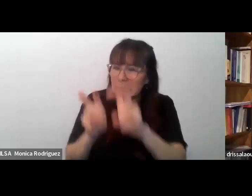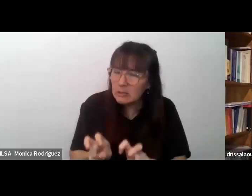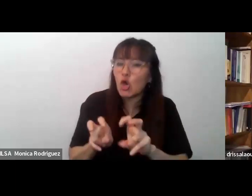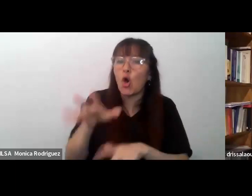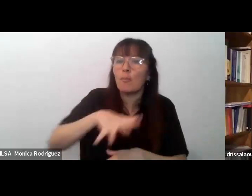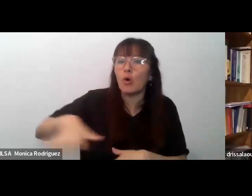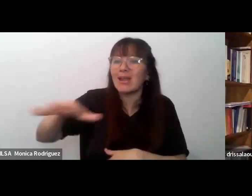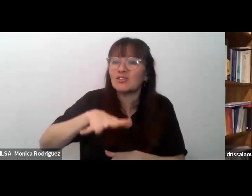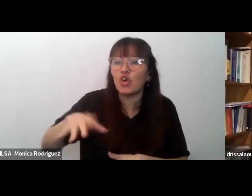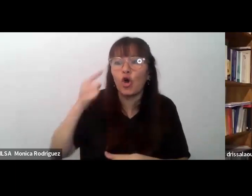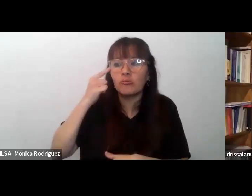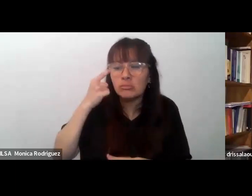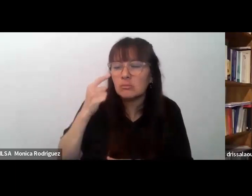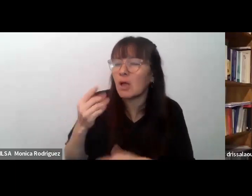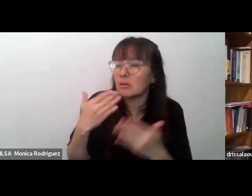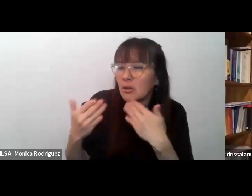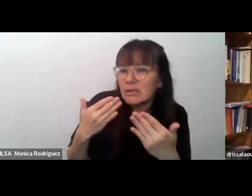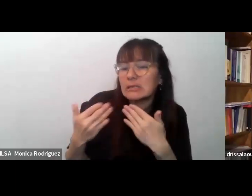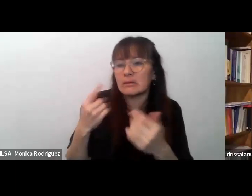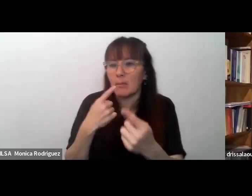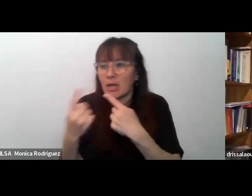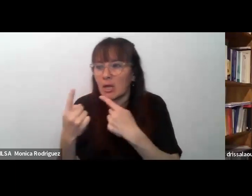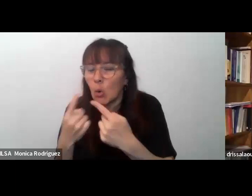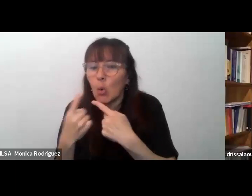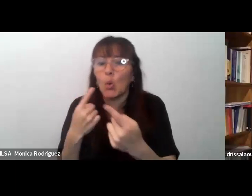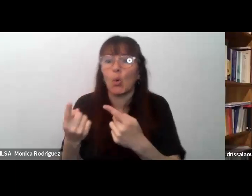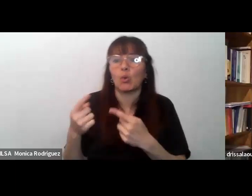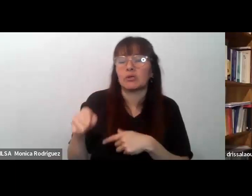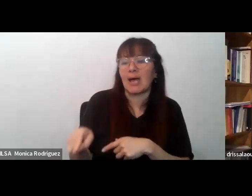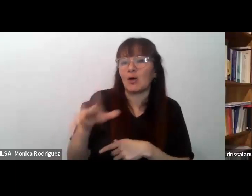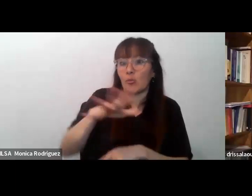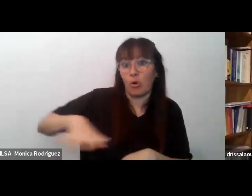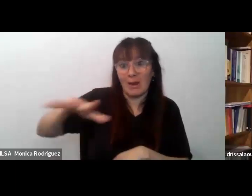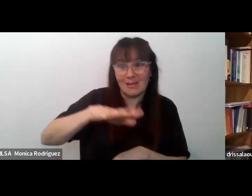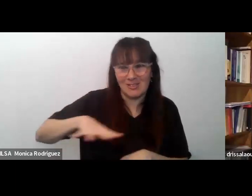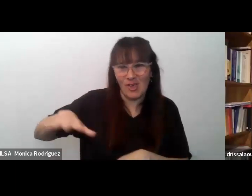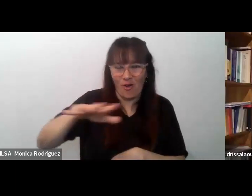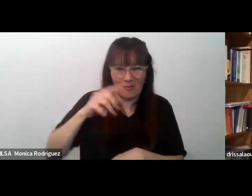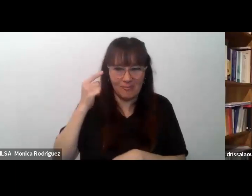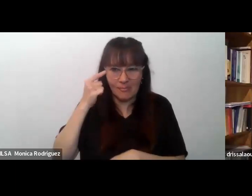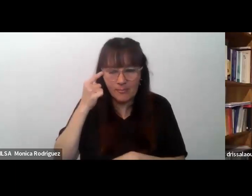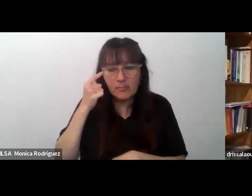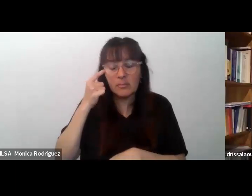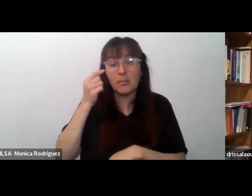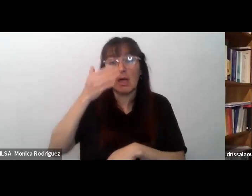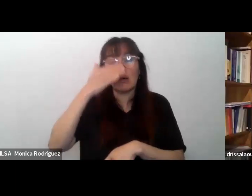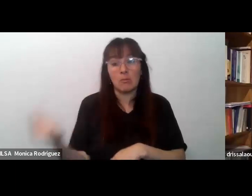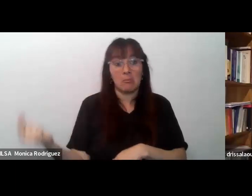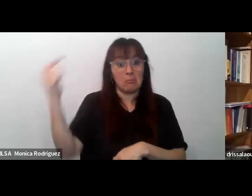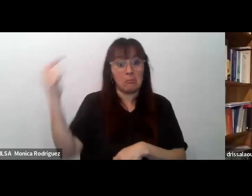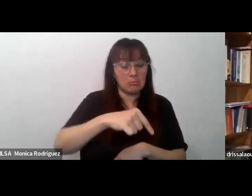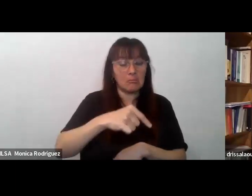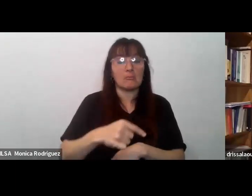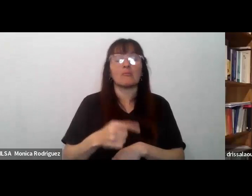hizo encuestas entrevistas con estas poblaciones y luego volvió y dijo